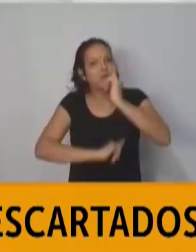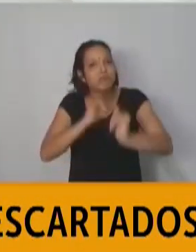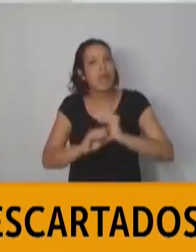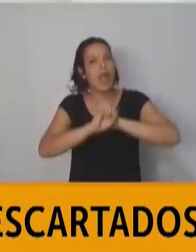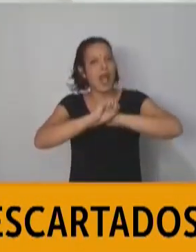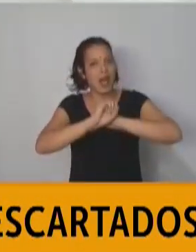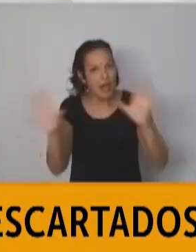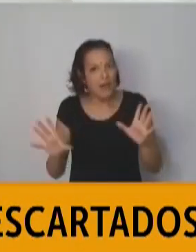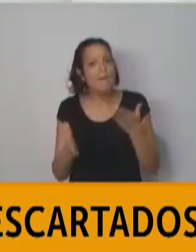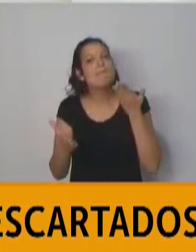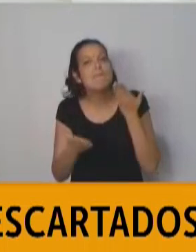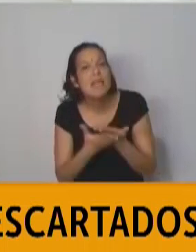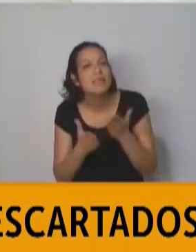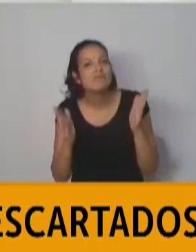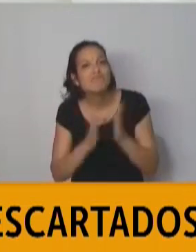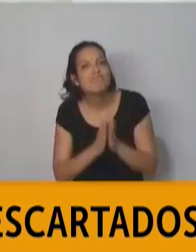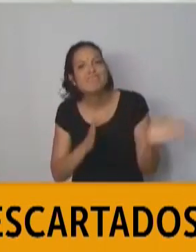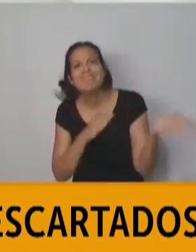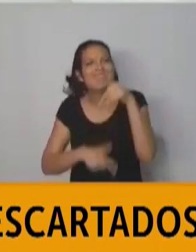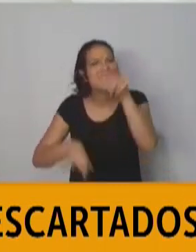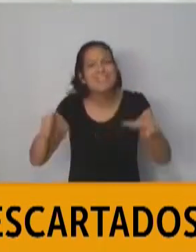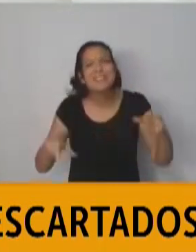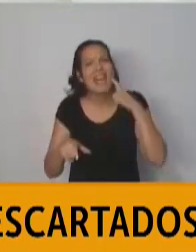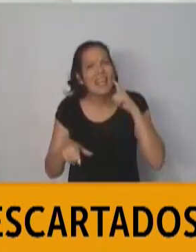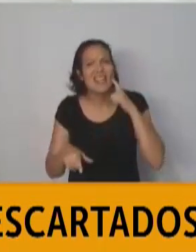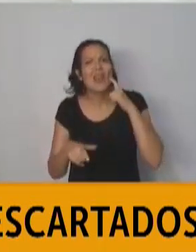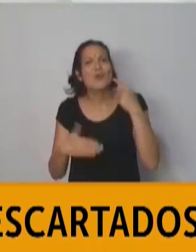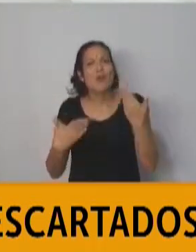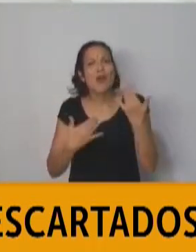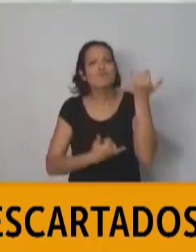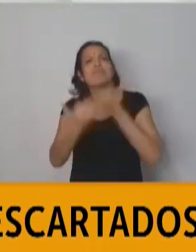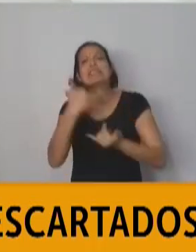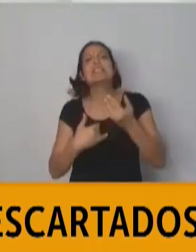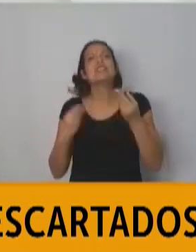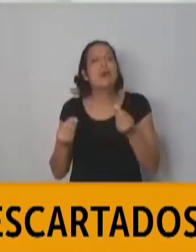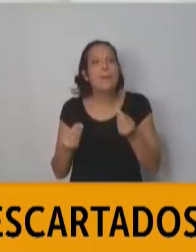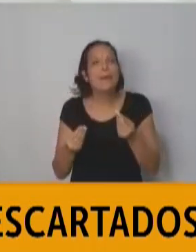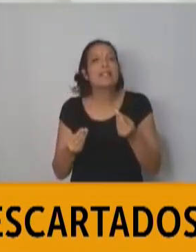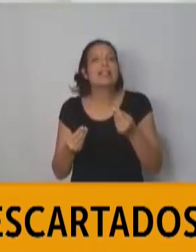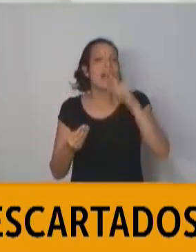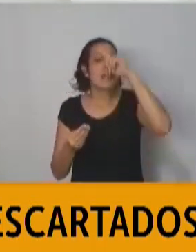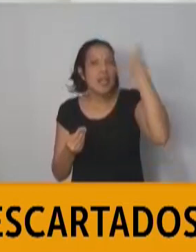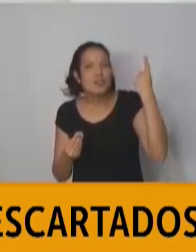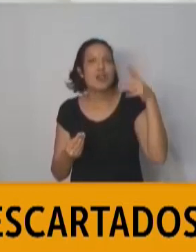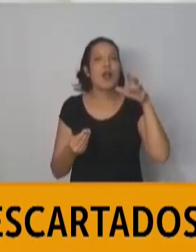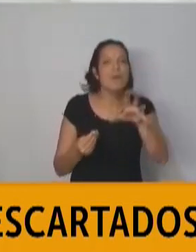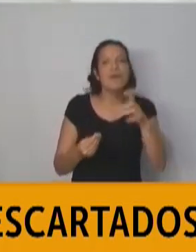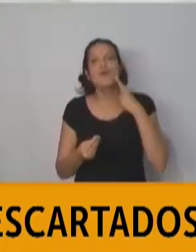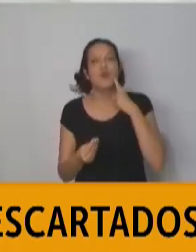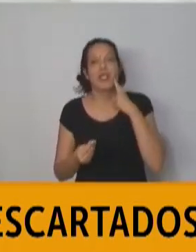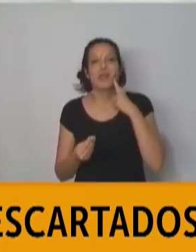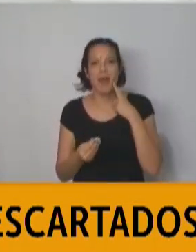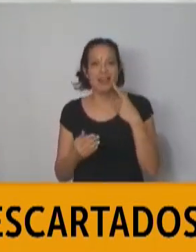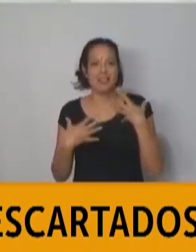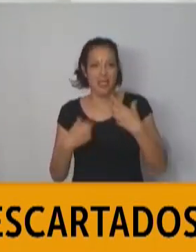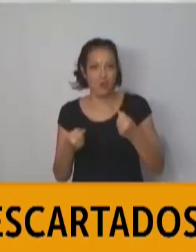a los enterrianos que se informen a través de las autoridades nacionales, provinciales y municipales de